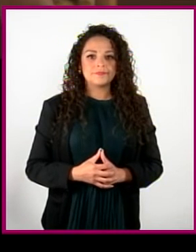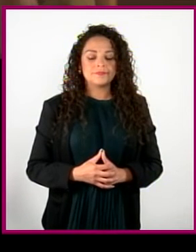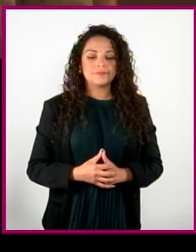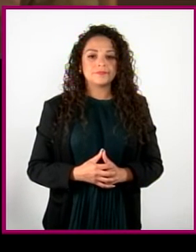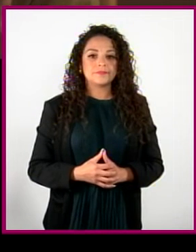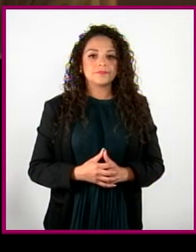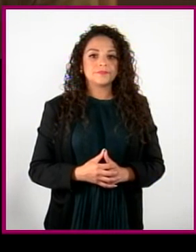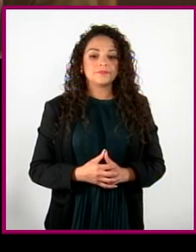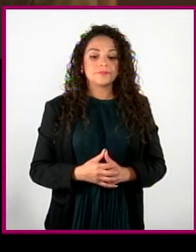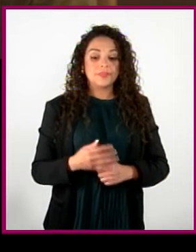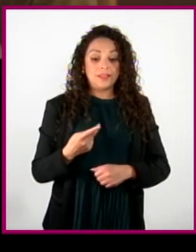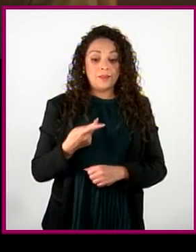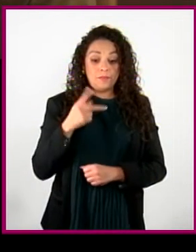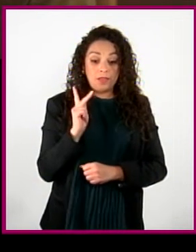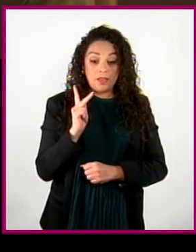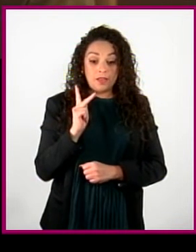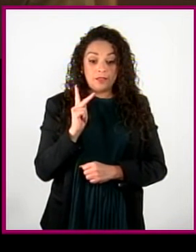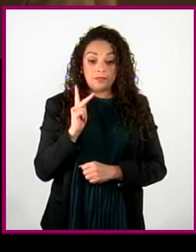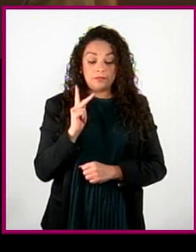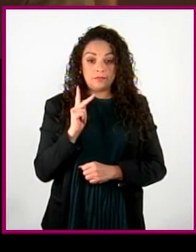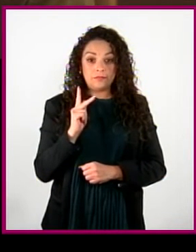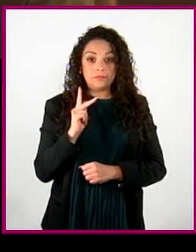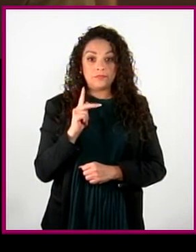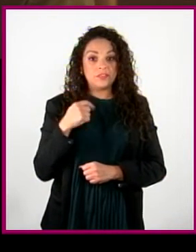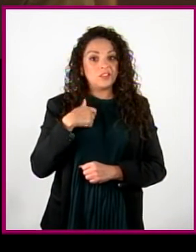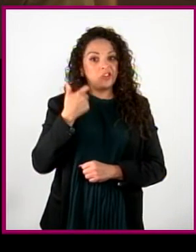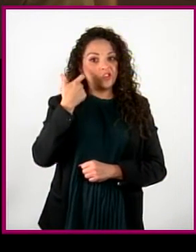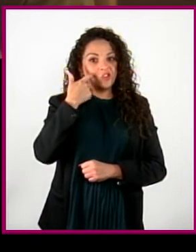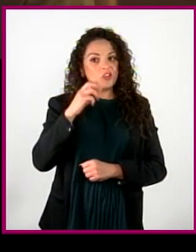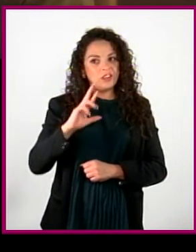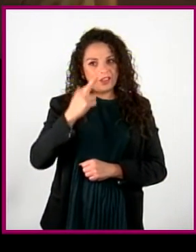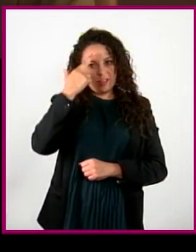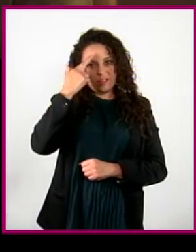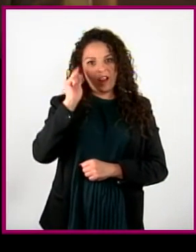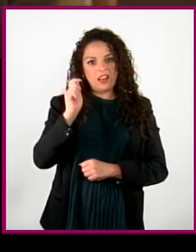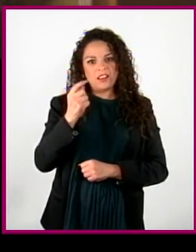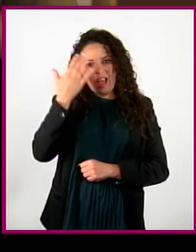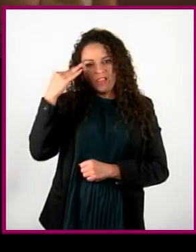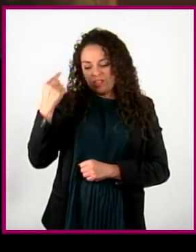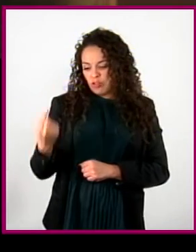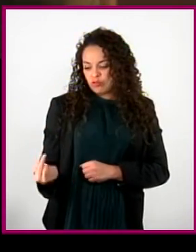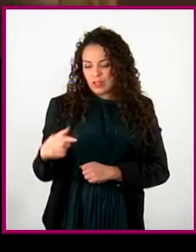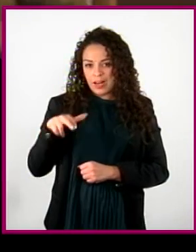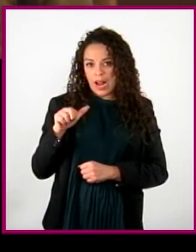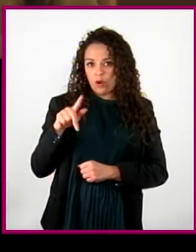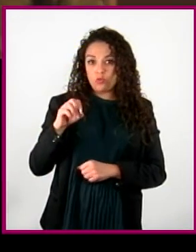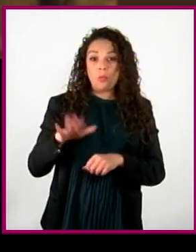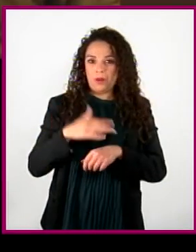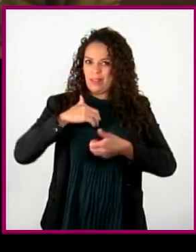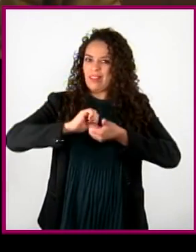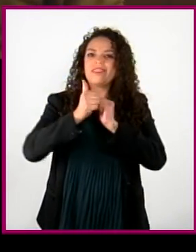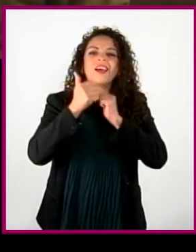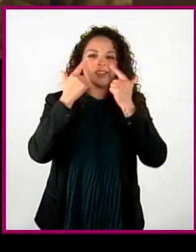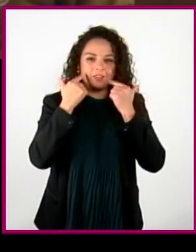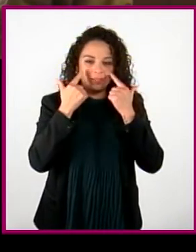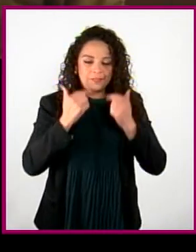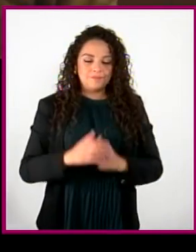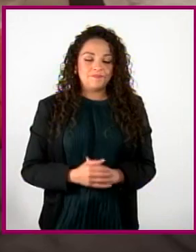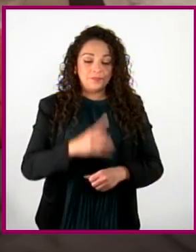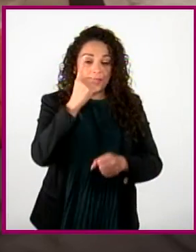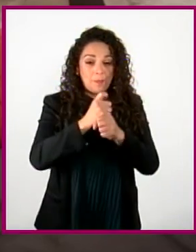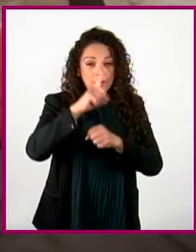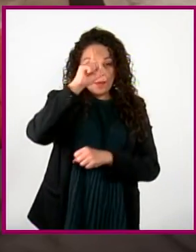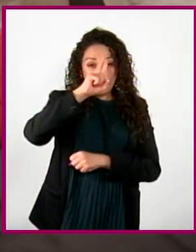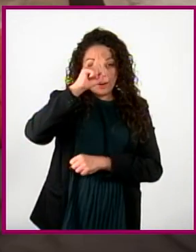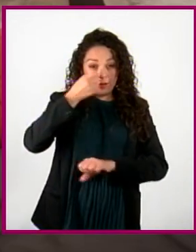Pero ni me recuerden lo de la infancia de Naruto porque me pongo a llorar, ¿eh? ¡Consejo ninja número uno!